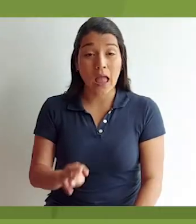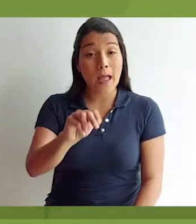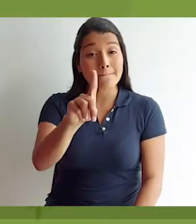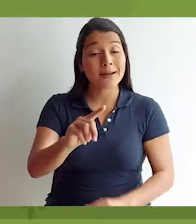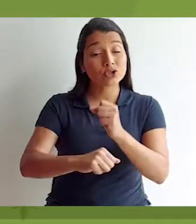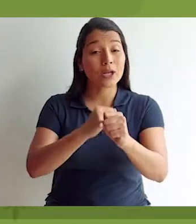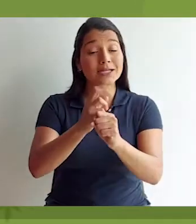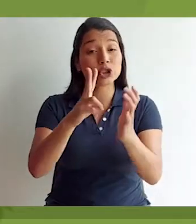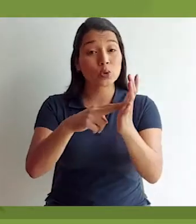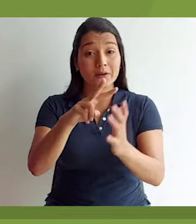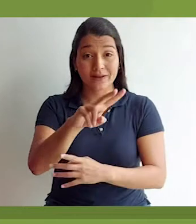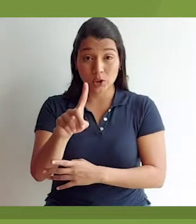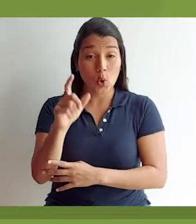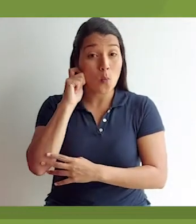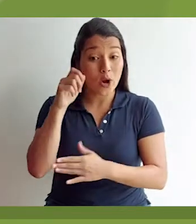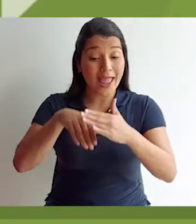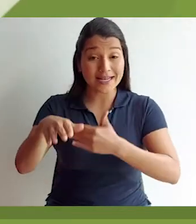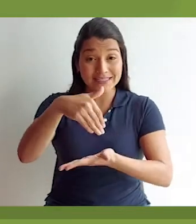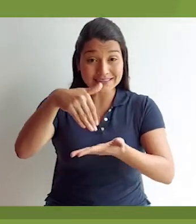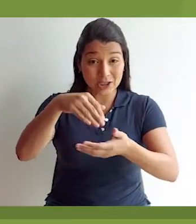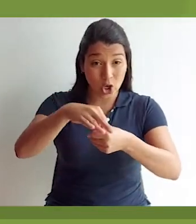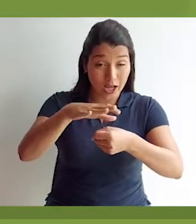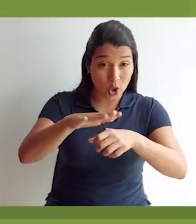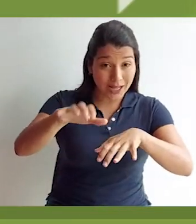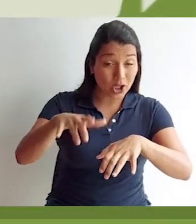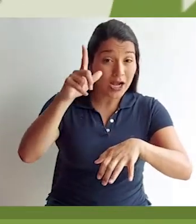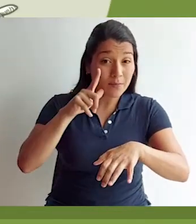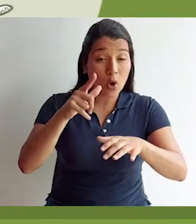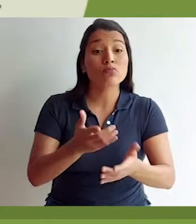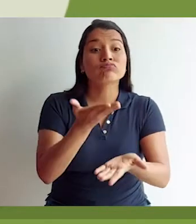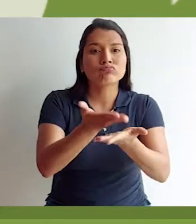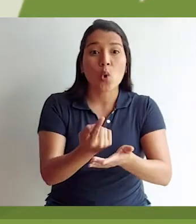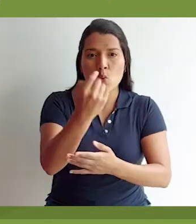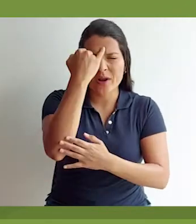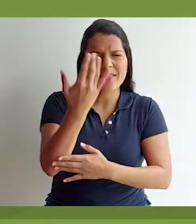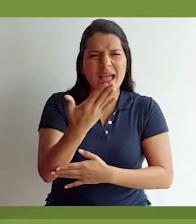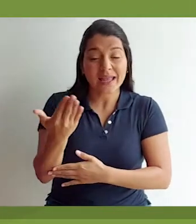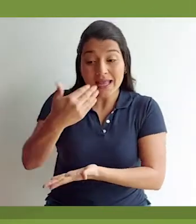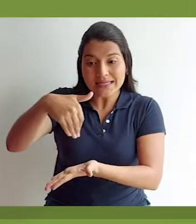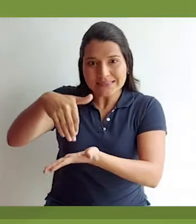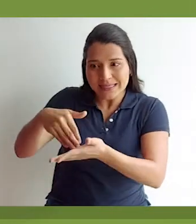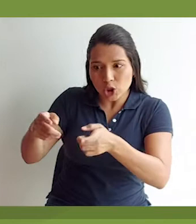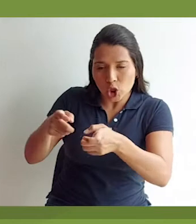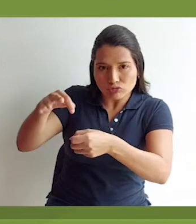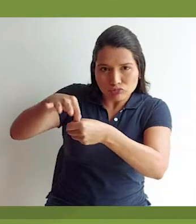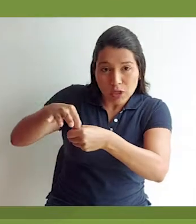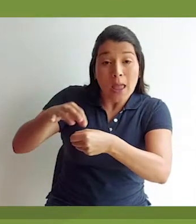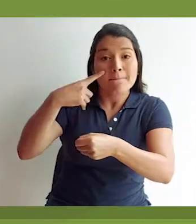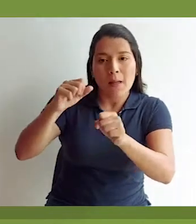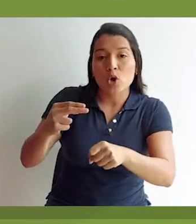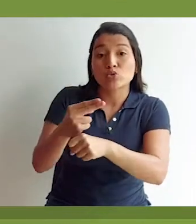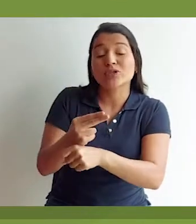En marzo del 2021, las mujeres del Centro Agrícola Cantonal de Limón presentaron la idea de un banco de semillas para